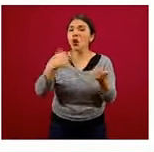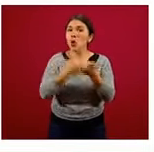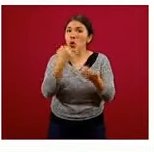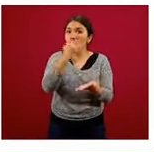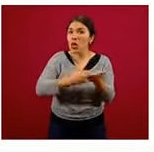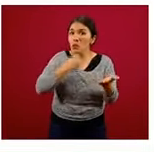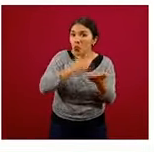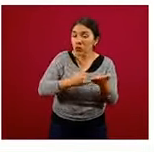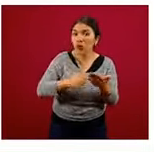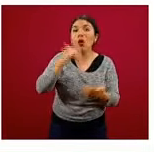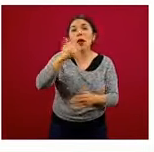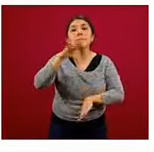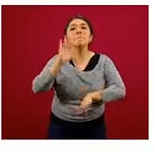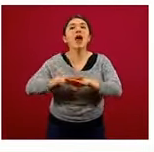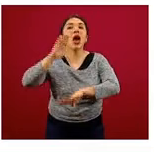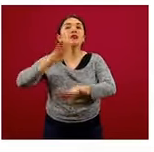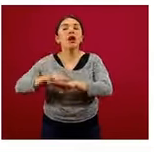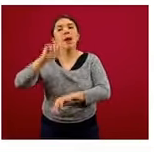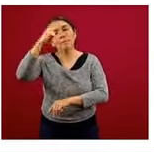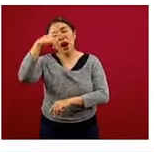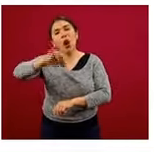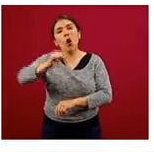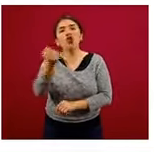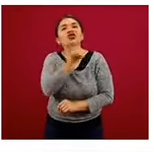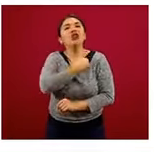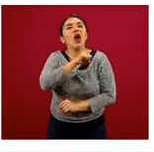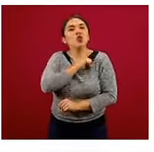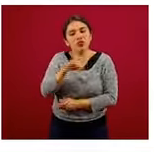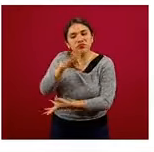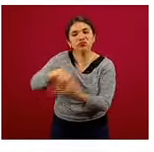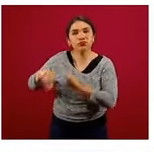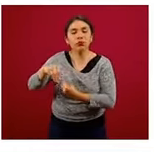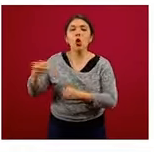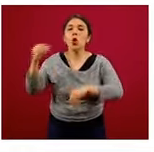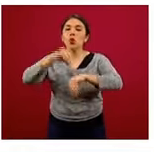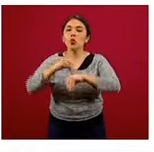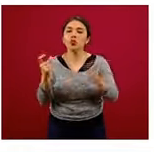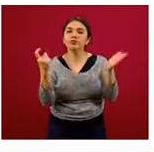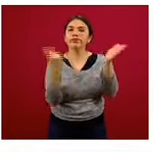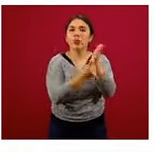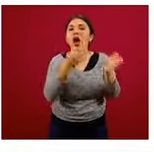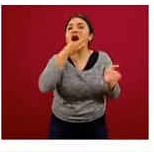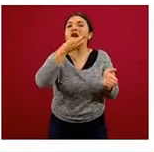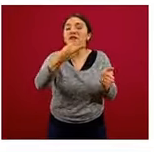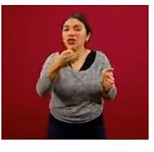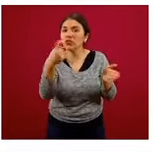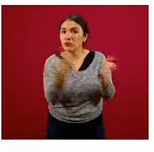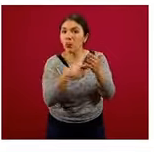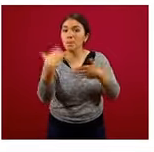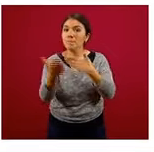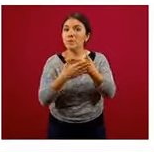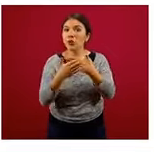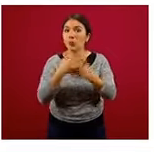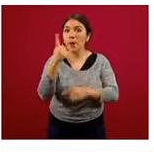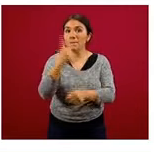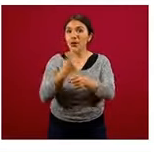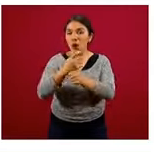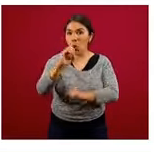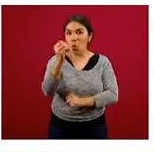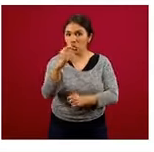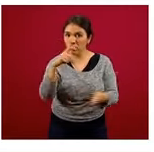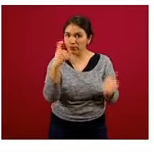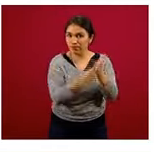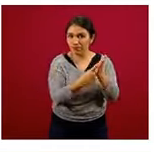impuesto y un aumento en los sustitutos saludables. Etiquetado frontal de advertencia que entrará en vigor el primero de